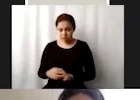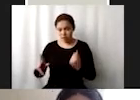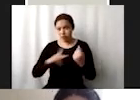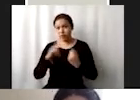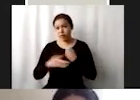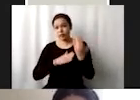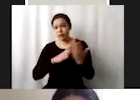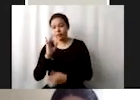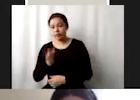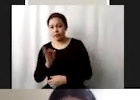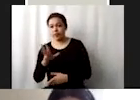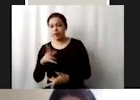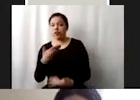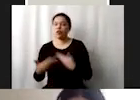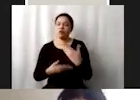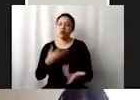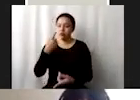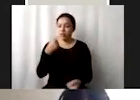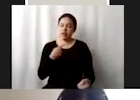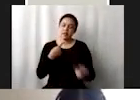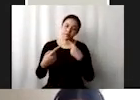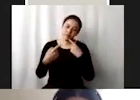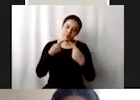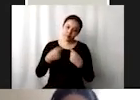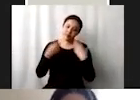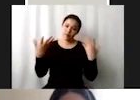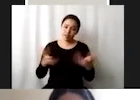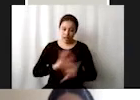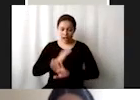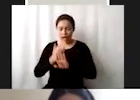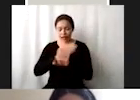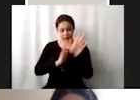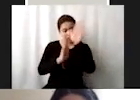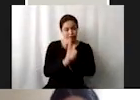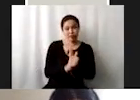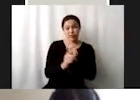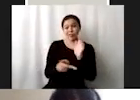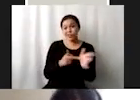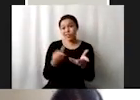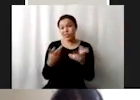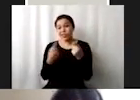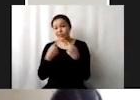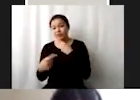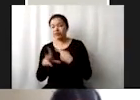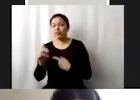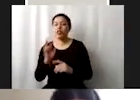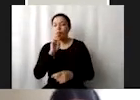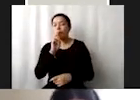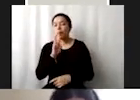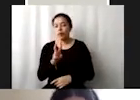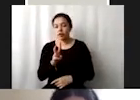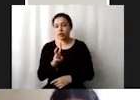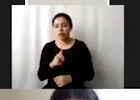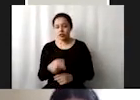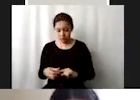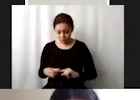reabrir un proceso de negociación que ya había sido consolidado y se optó desde ya